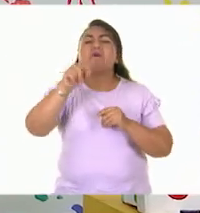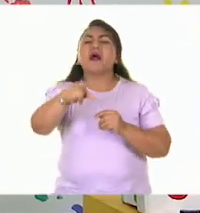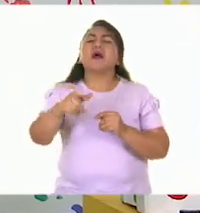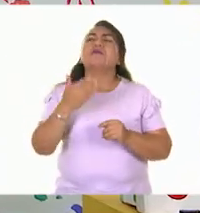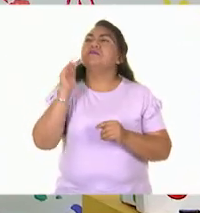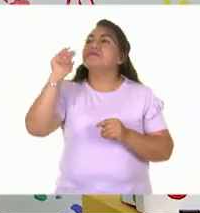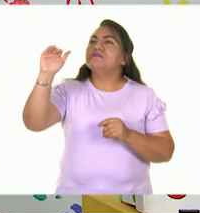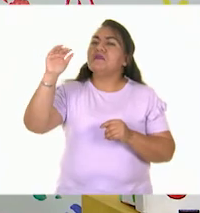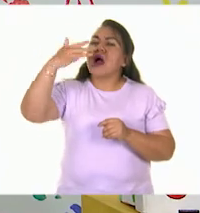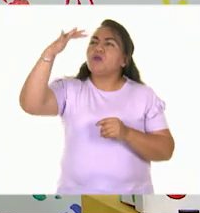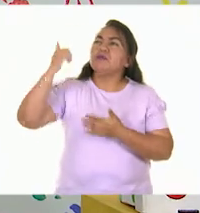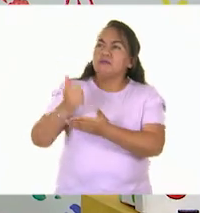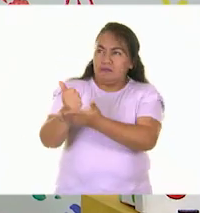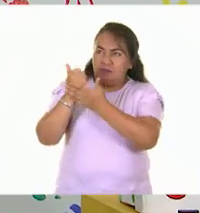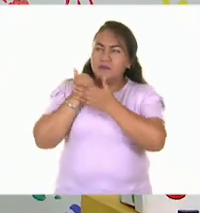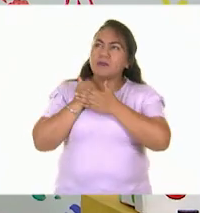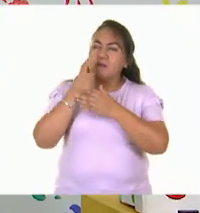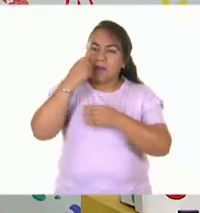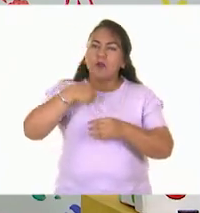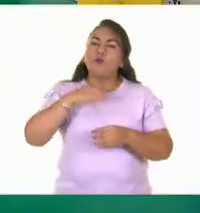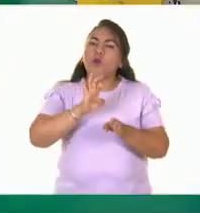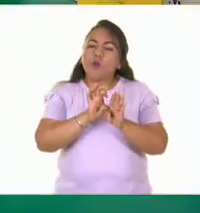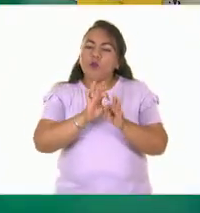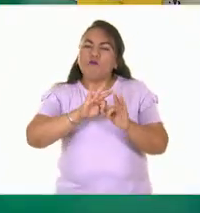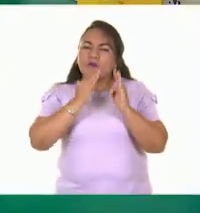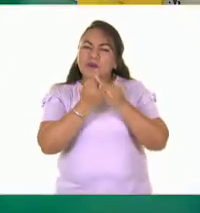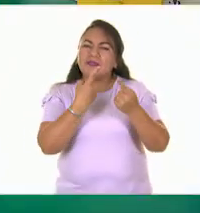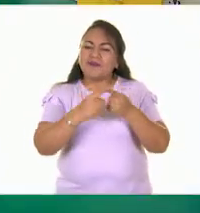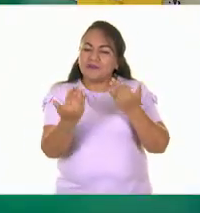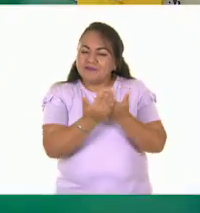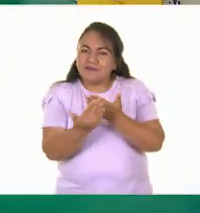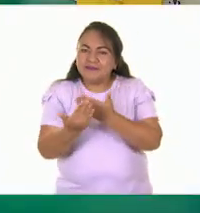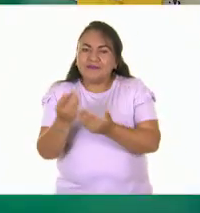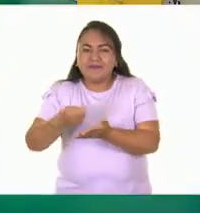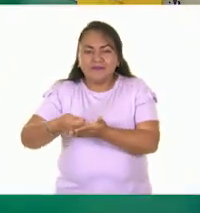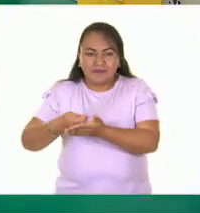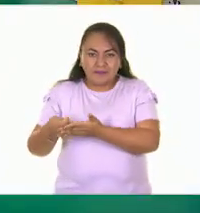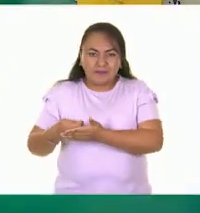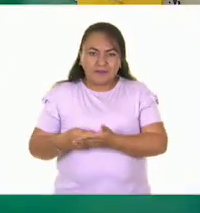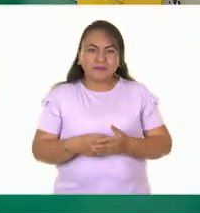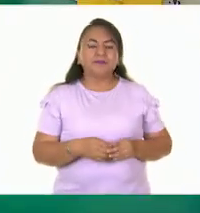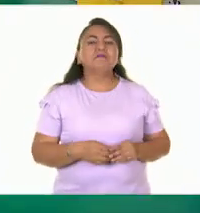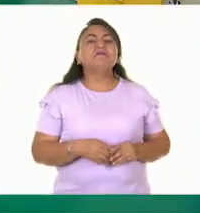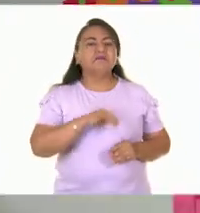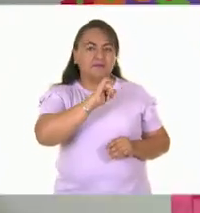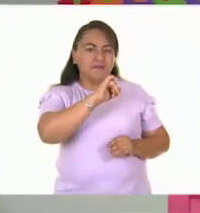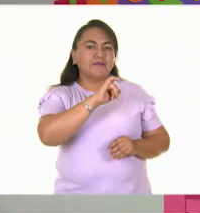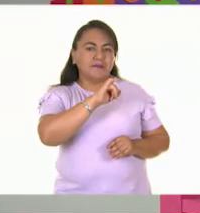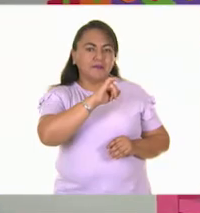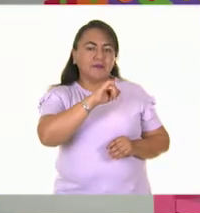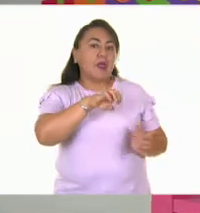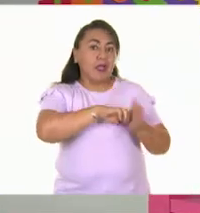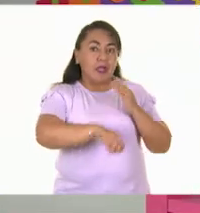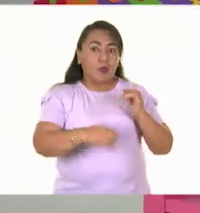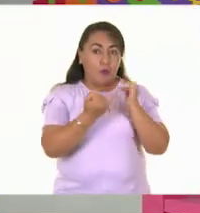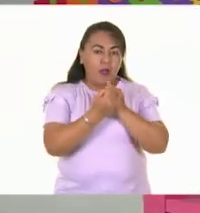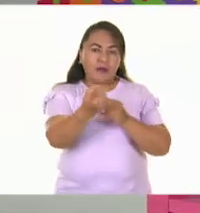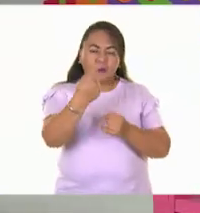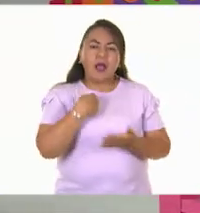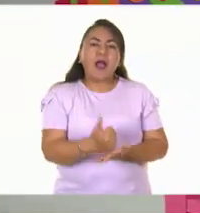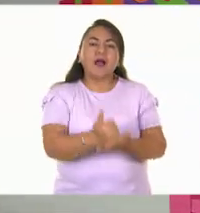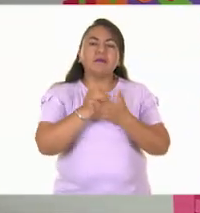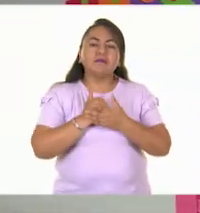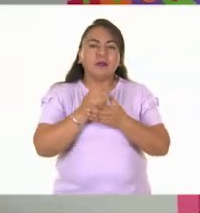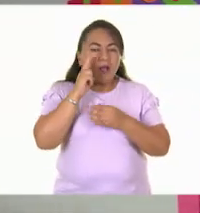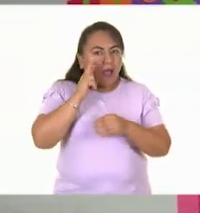pedirle ayuda a algún adulto para alcanzar algunas texturas que estén ahí en casa. Así es, yo creo que aquí, por ejemplo, ustedes ayuden a identificar